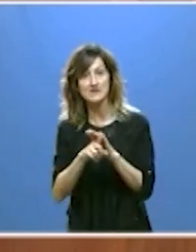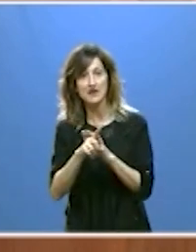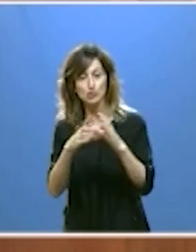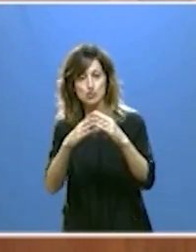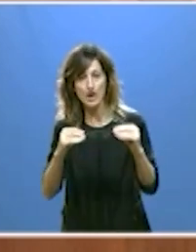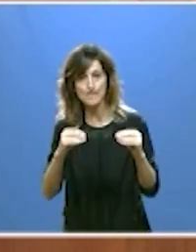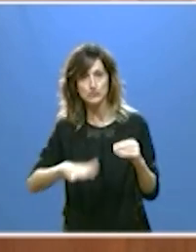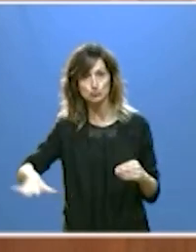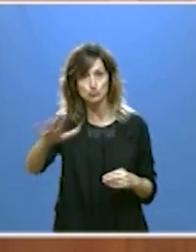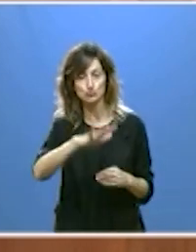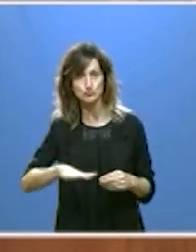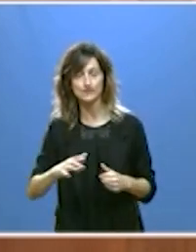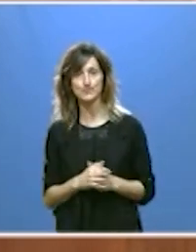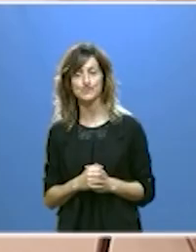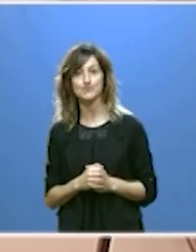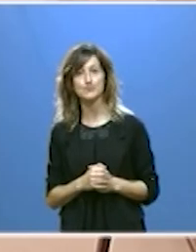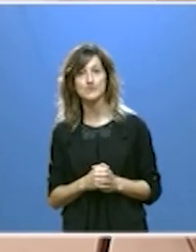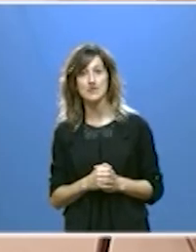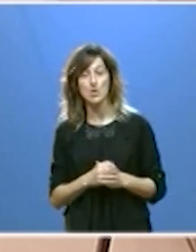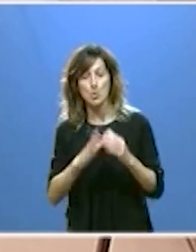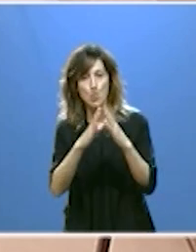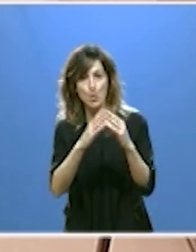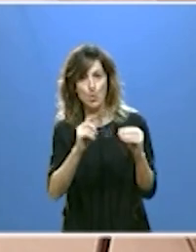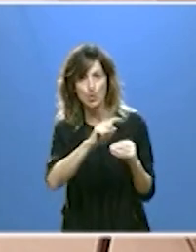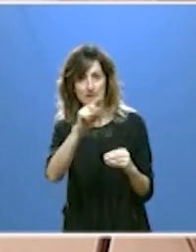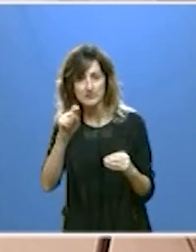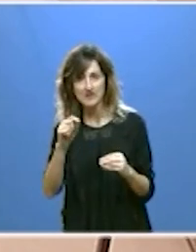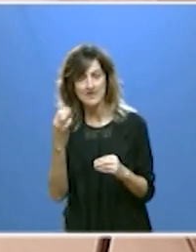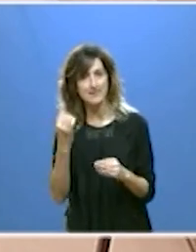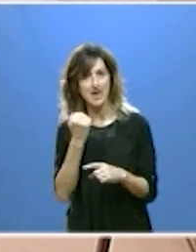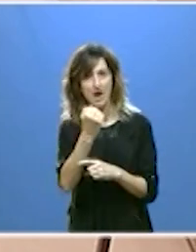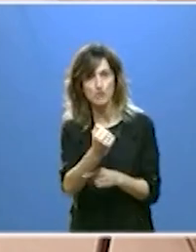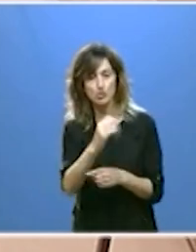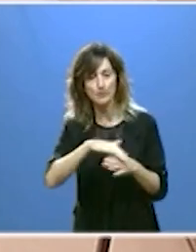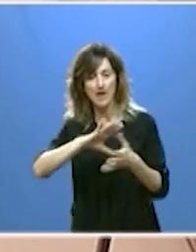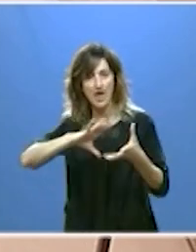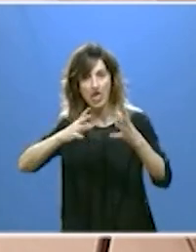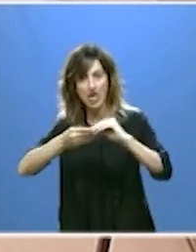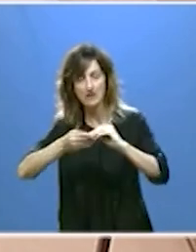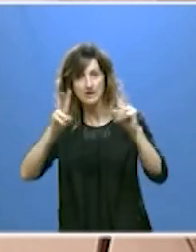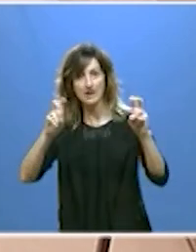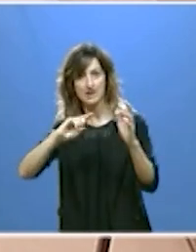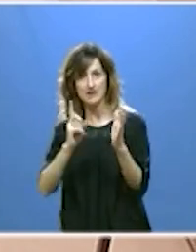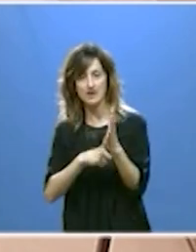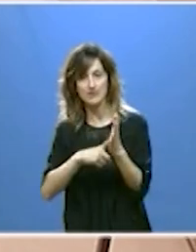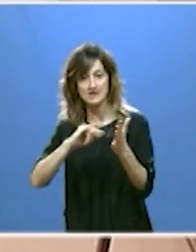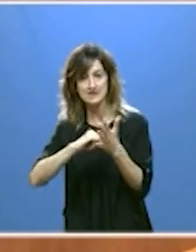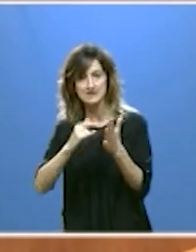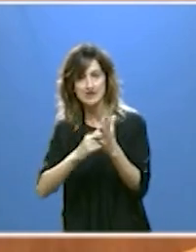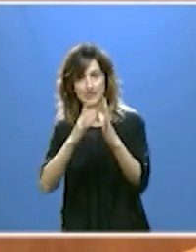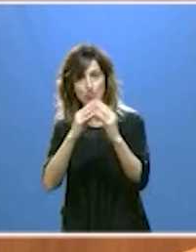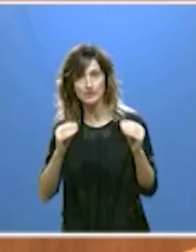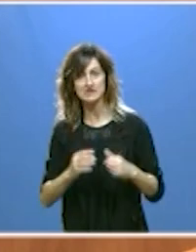en todo el territorio. Las universidades cuentan con nuestro apoyo para adaptarse a la nueva ley del sistema